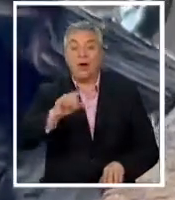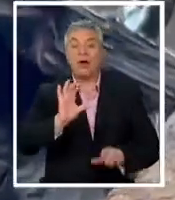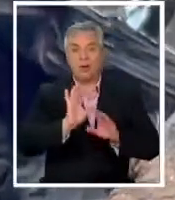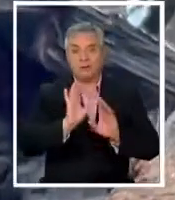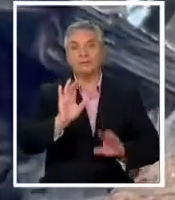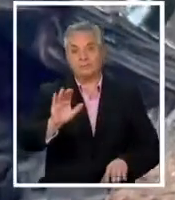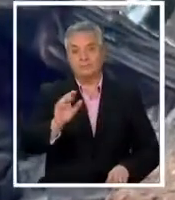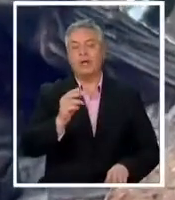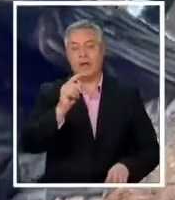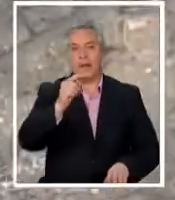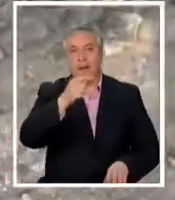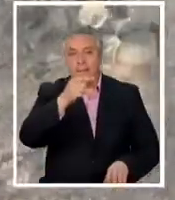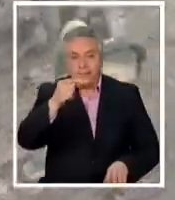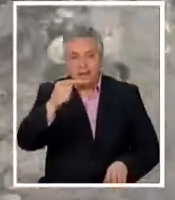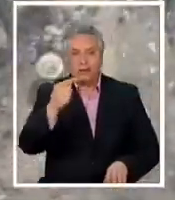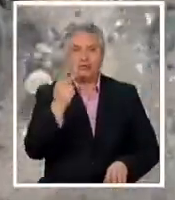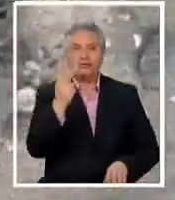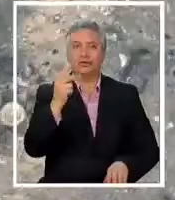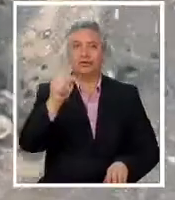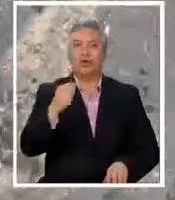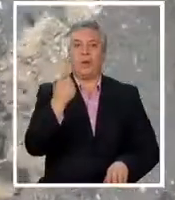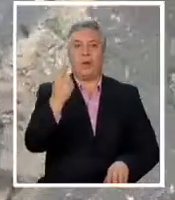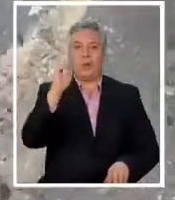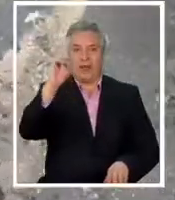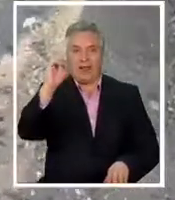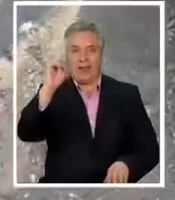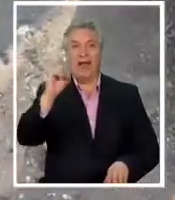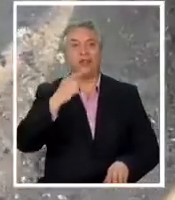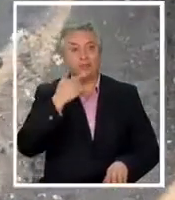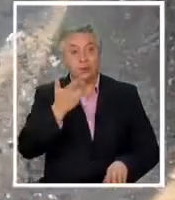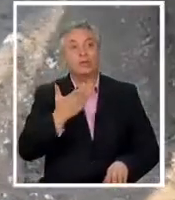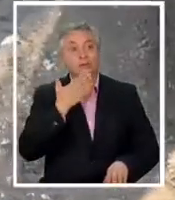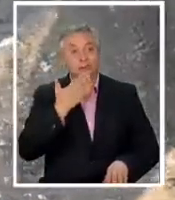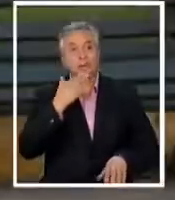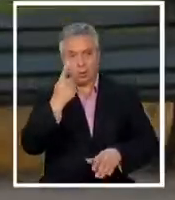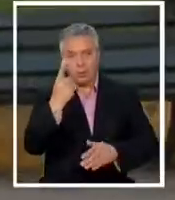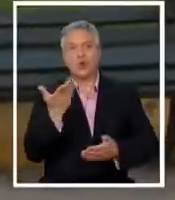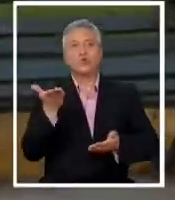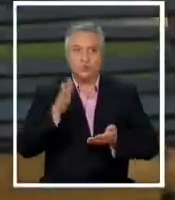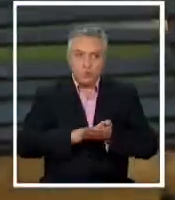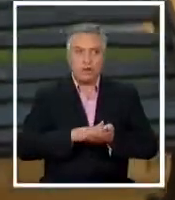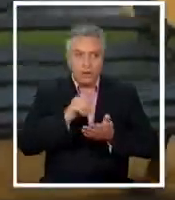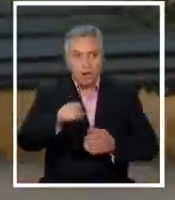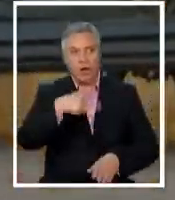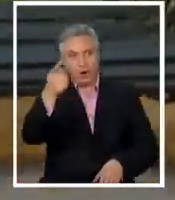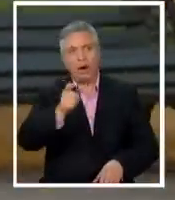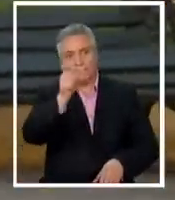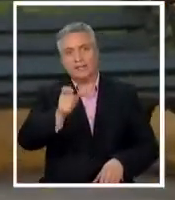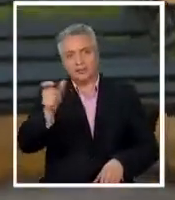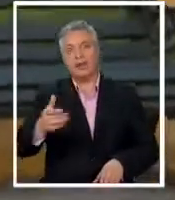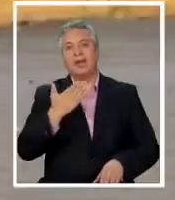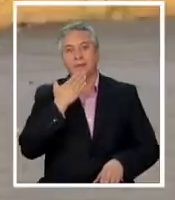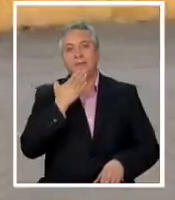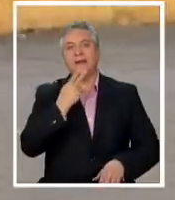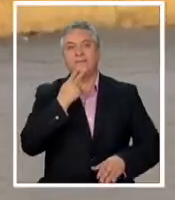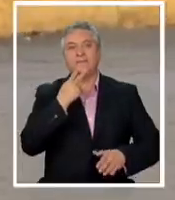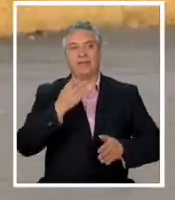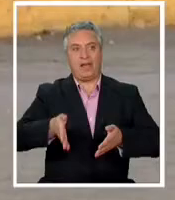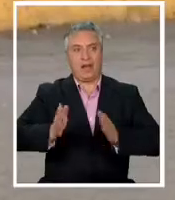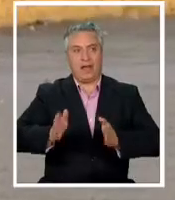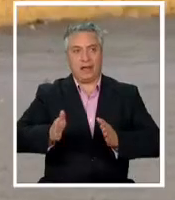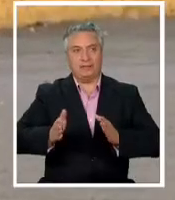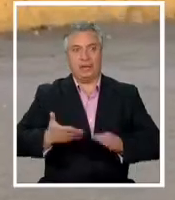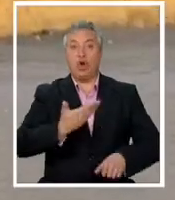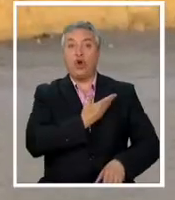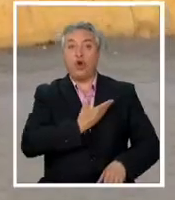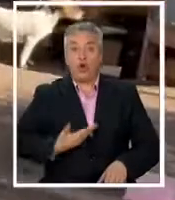grados a las 7.59 de la mañana y también se indaga una muerte por presunta hipotermia de otra persona en situación de calle. El gobierno